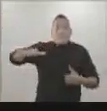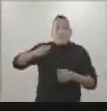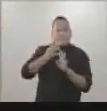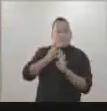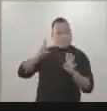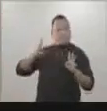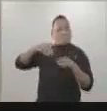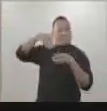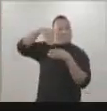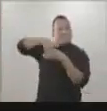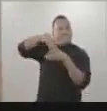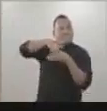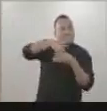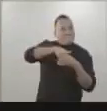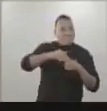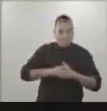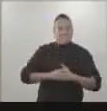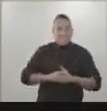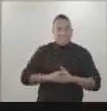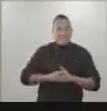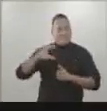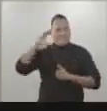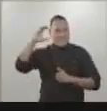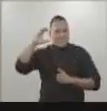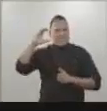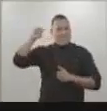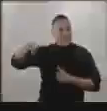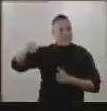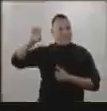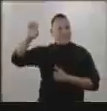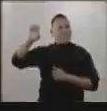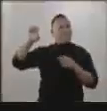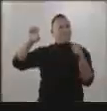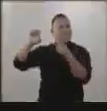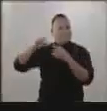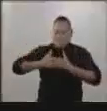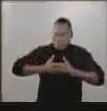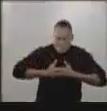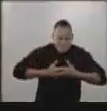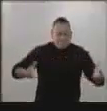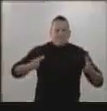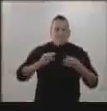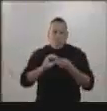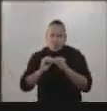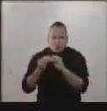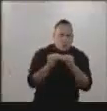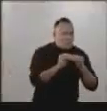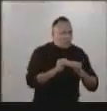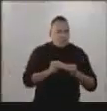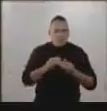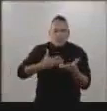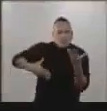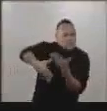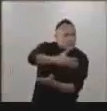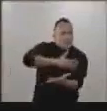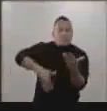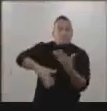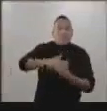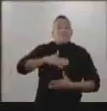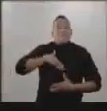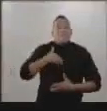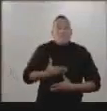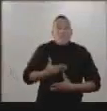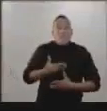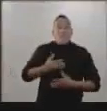los más de 21 millones de electores y electoras. El Consejo Nacional Electoral ha dispuesto